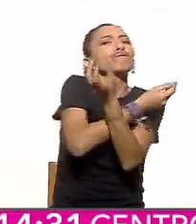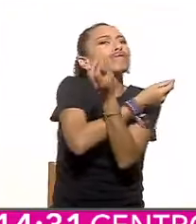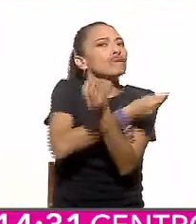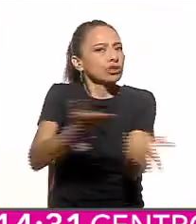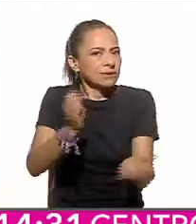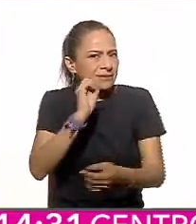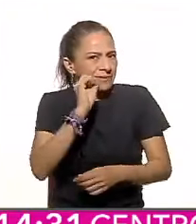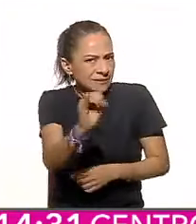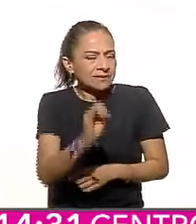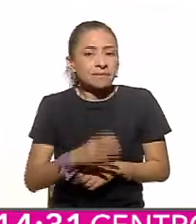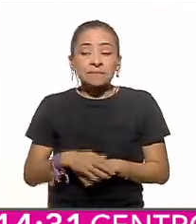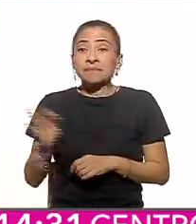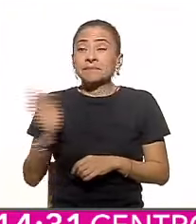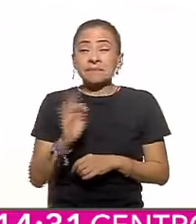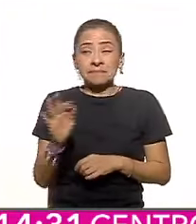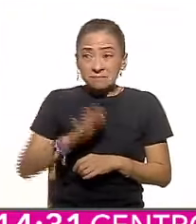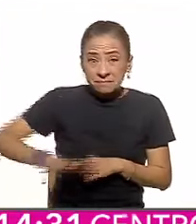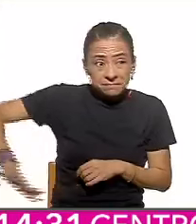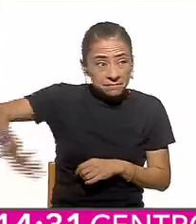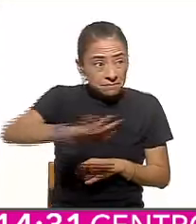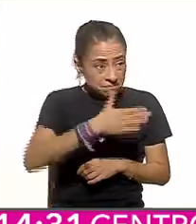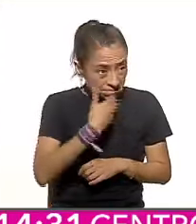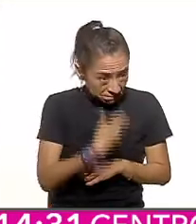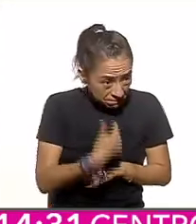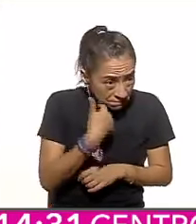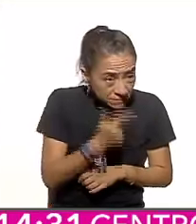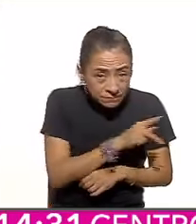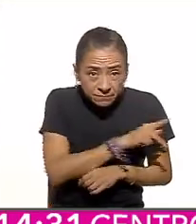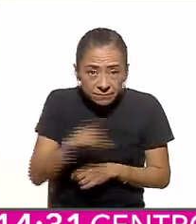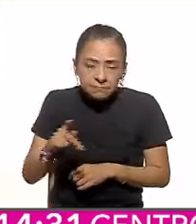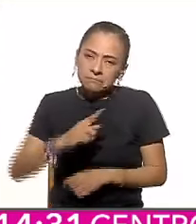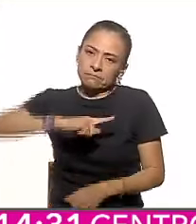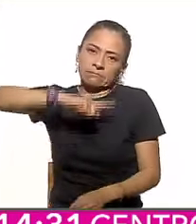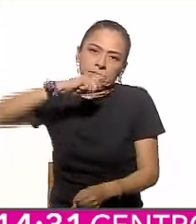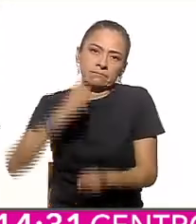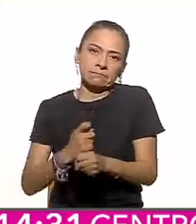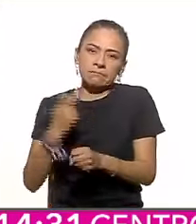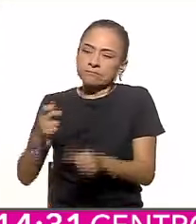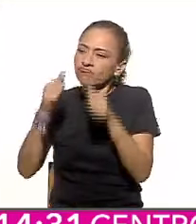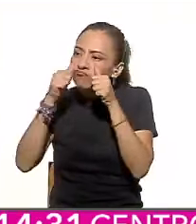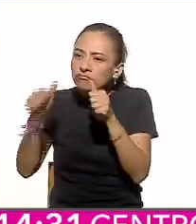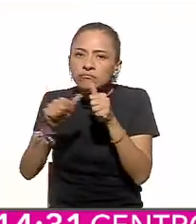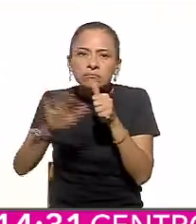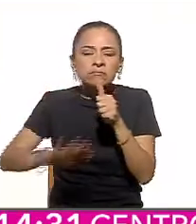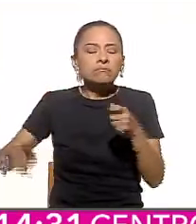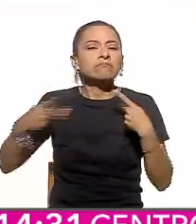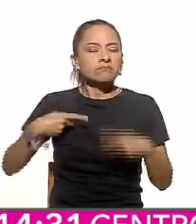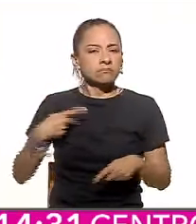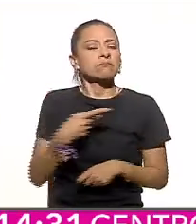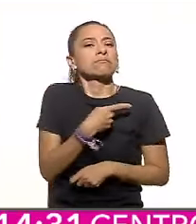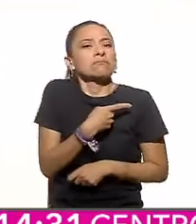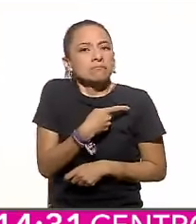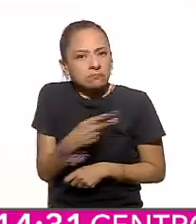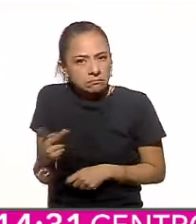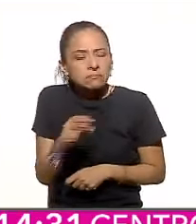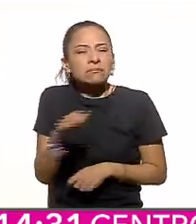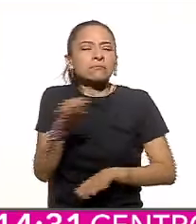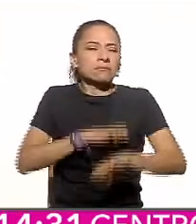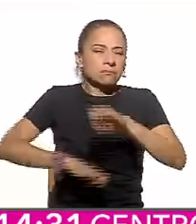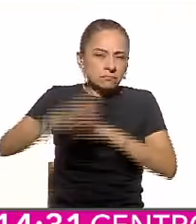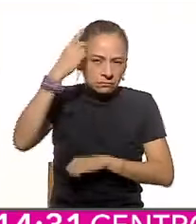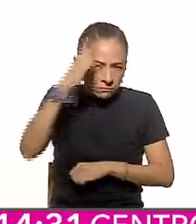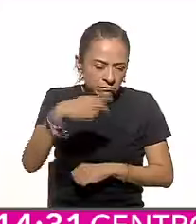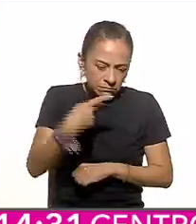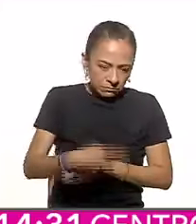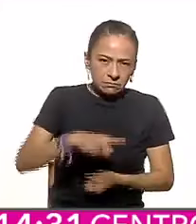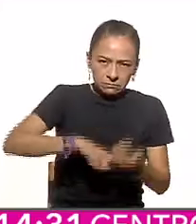todos, primero los pobres, y en la que, sin embargo, las y los empresarios, nacionales y extranjeros,